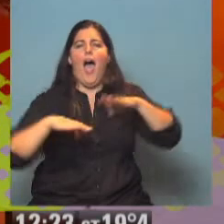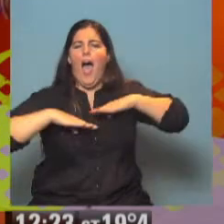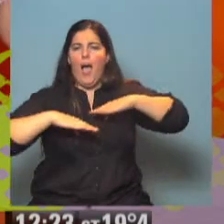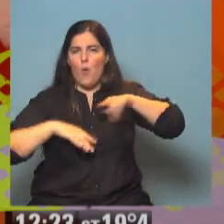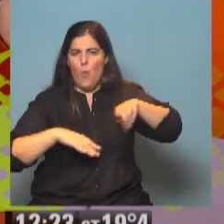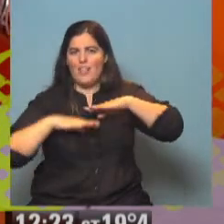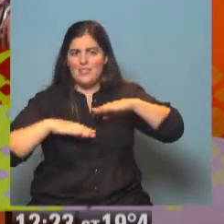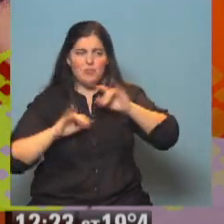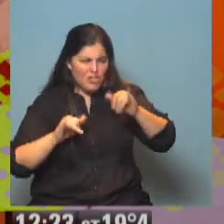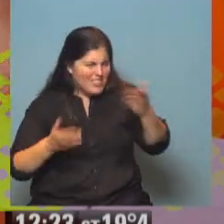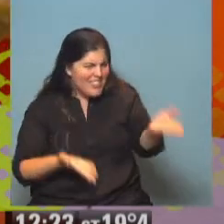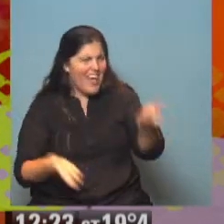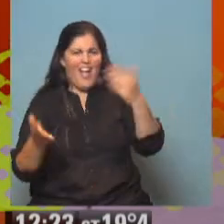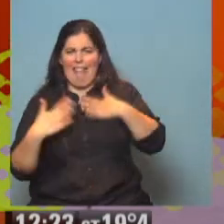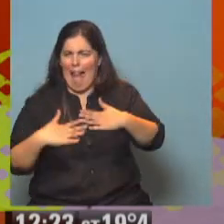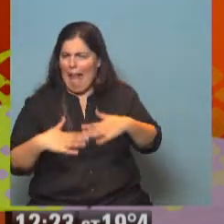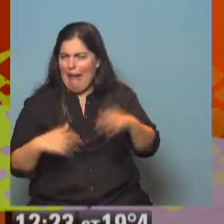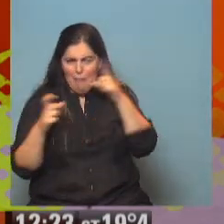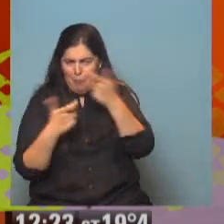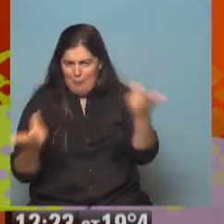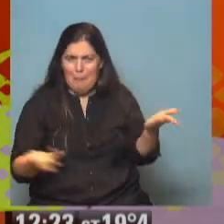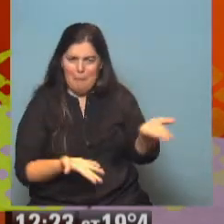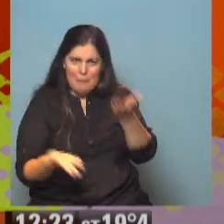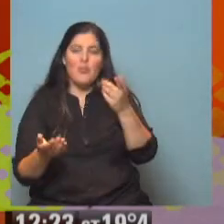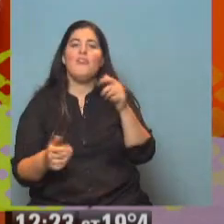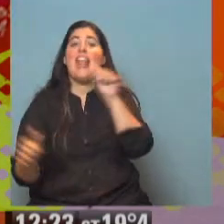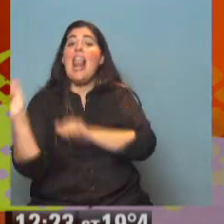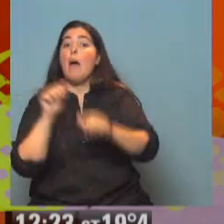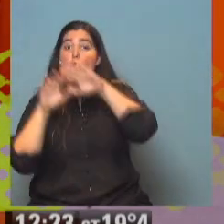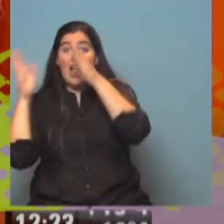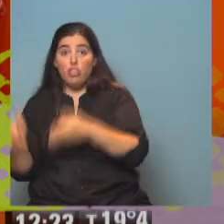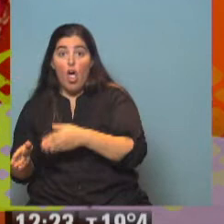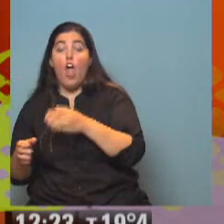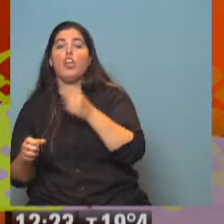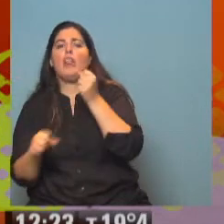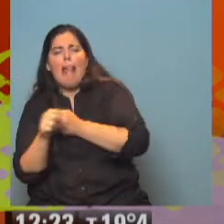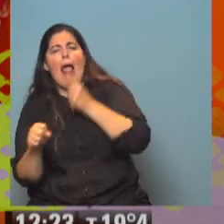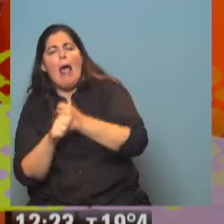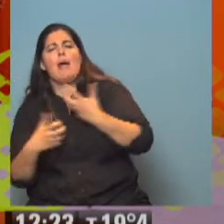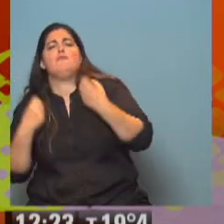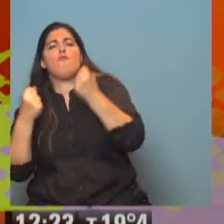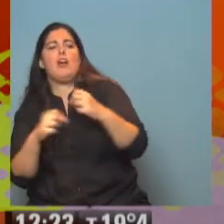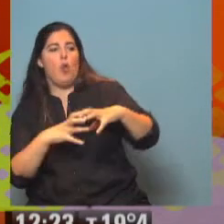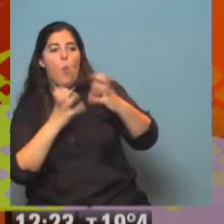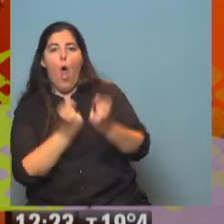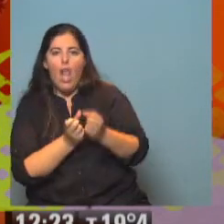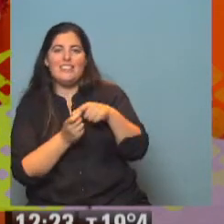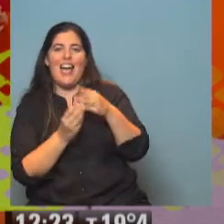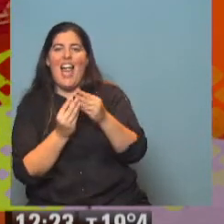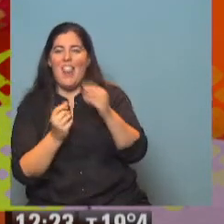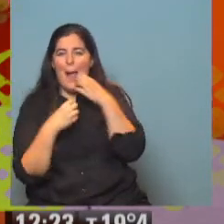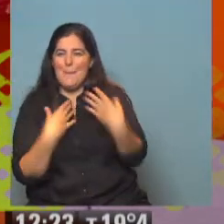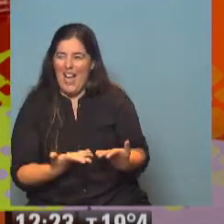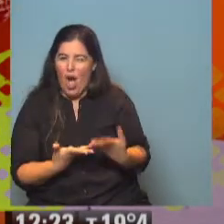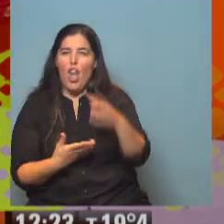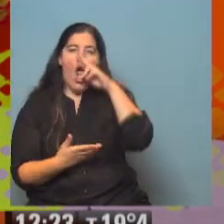tranquila. No hay ningún inconveniente. Para eso, los laboratorios trabajan y se esmeran para que las bolsas sean de mejor calidad. Que